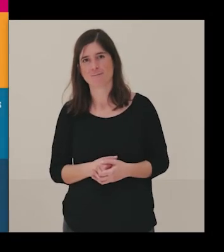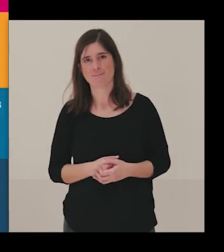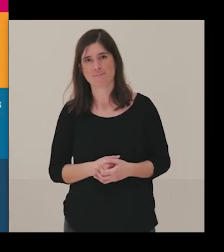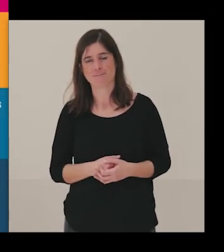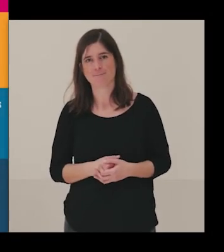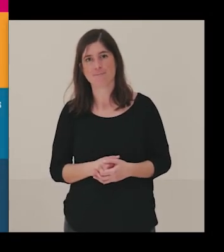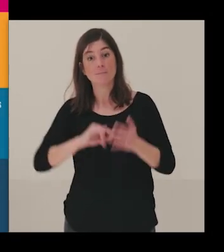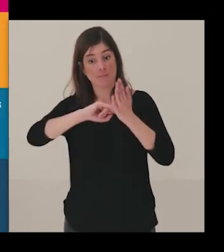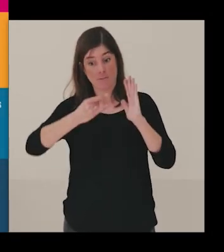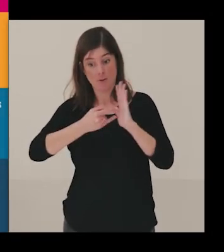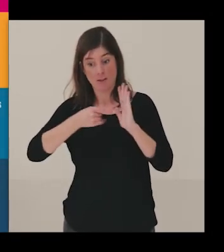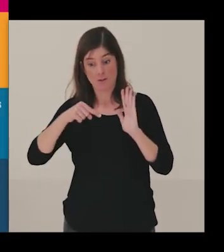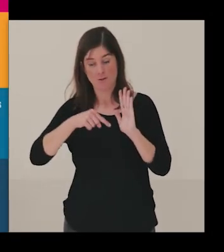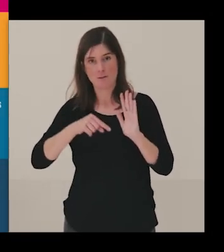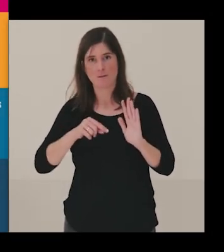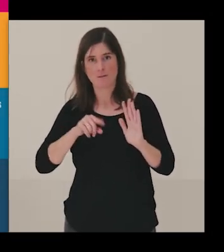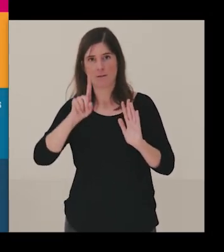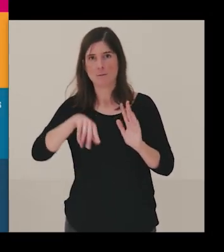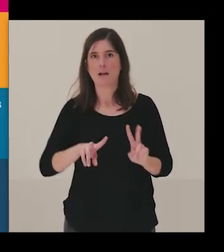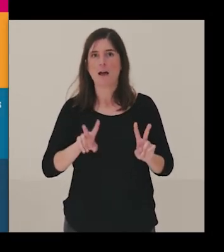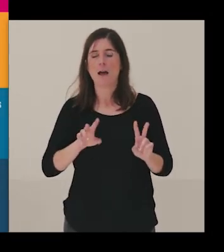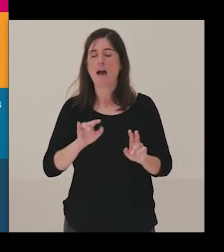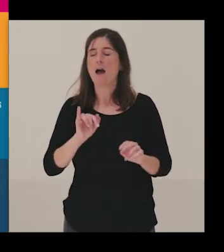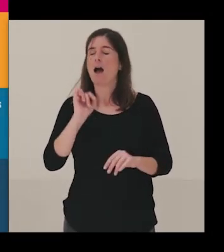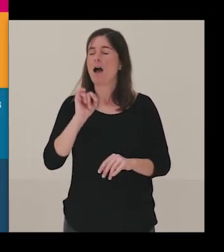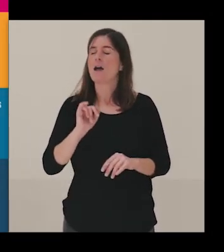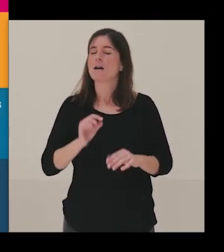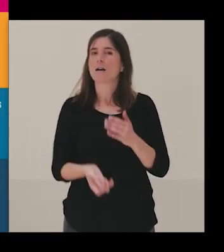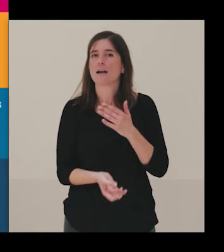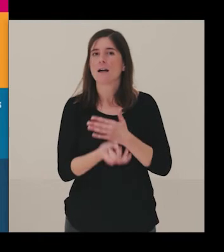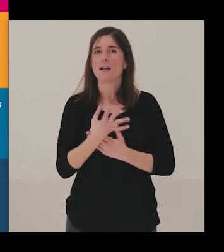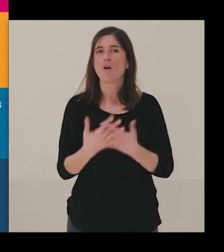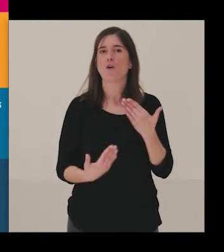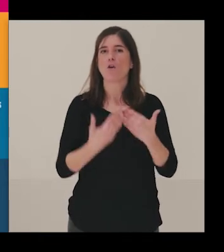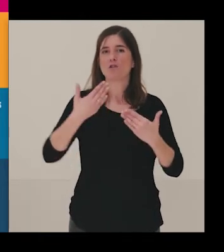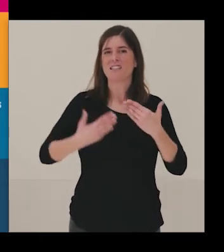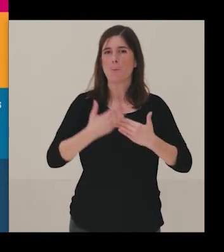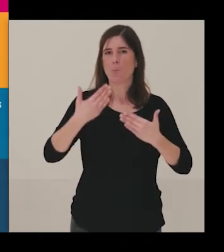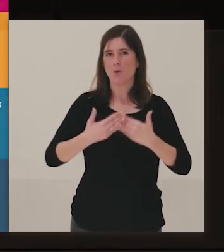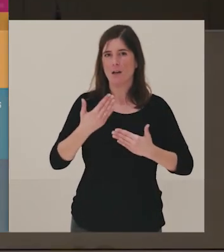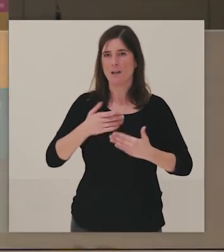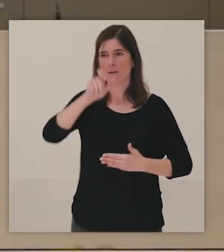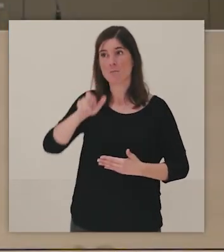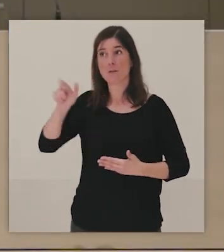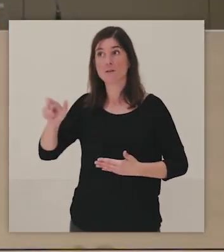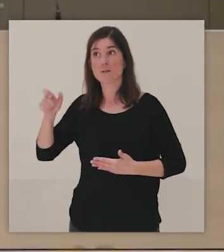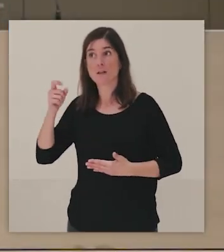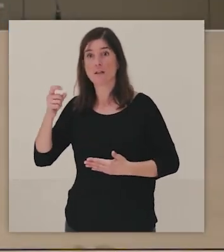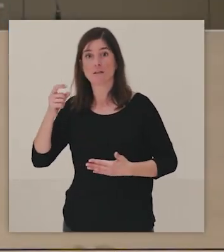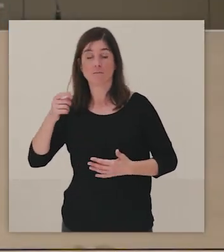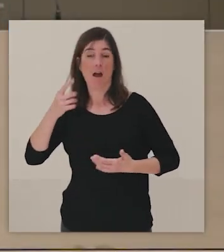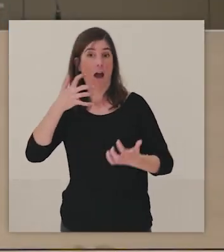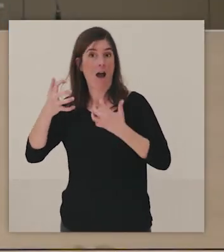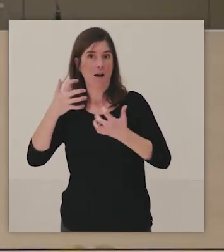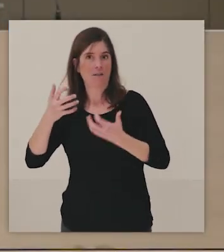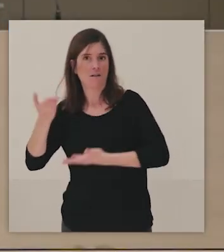estos proyectos hemos incorporado también la creación contemporánea, la colaboración con artistas. El Museo